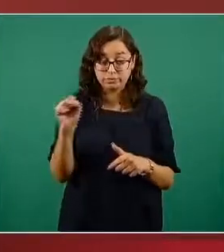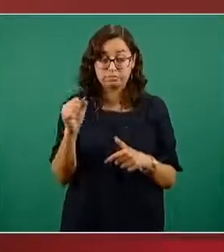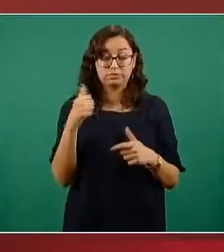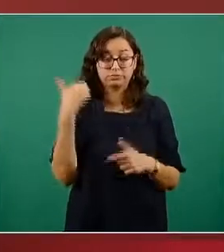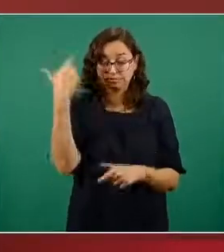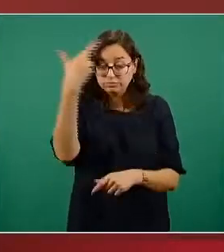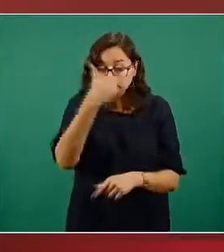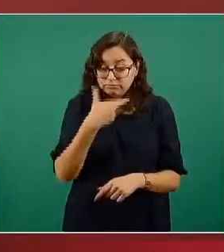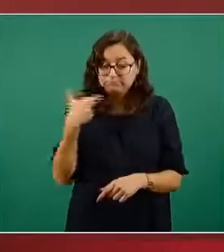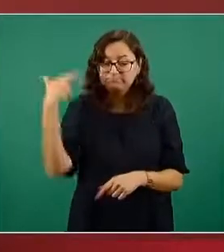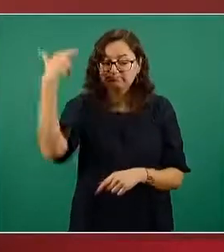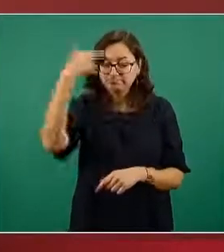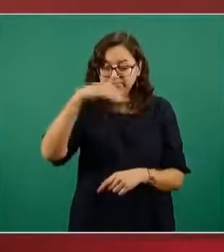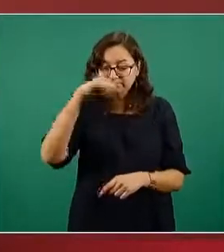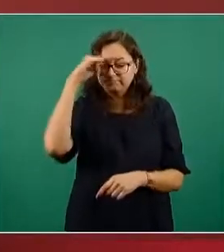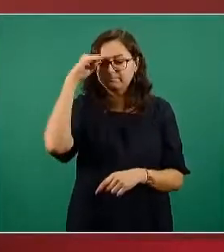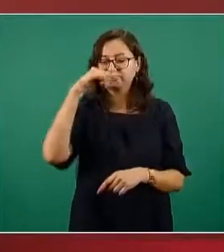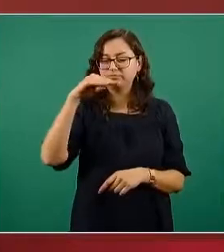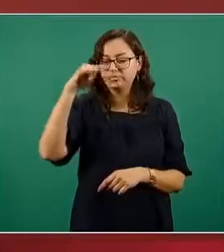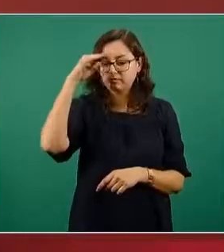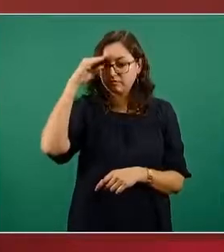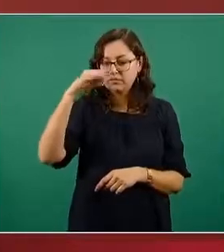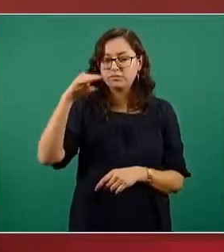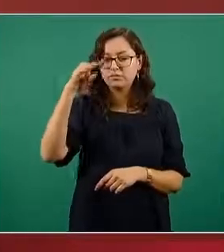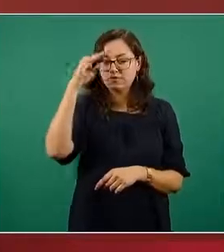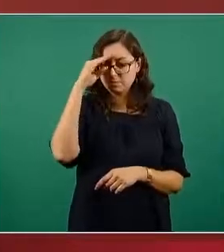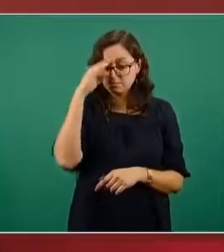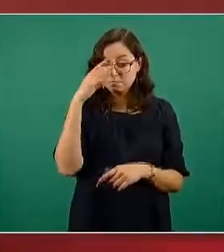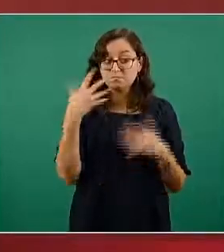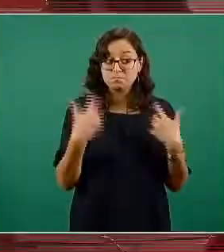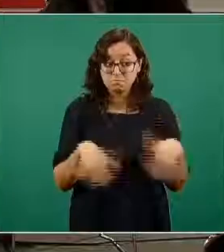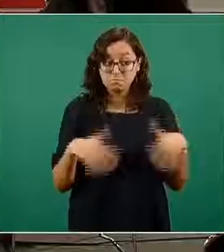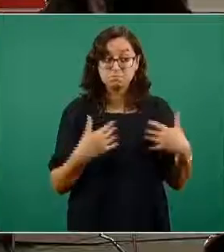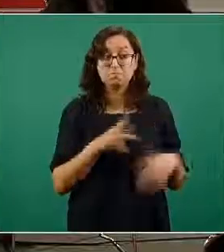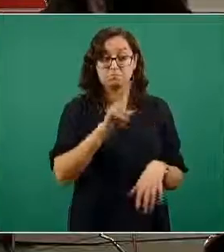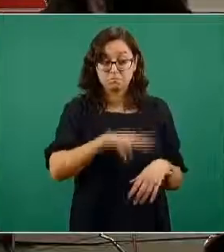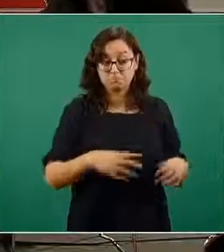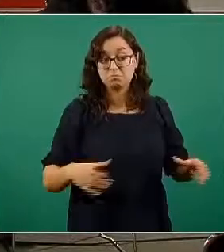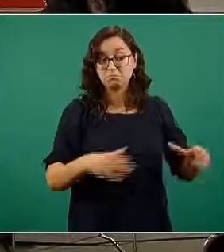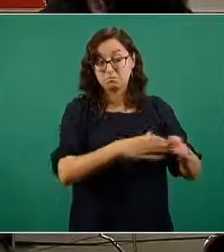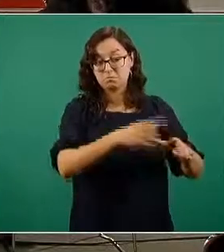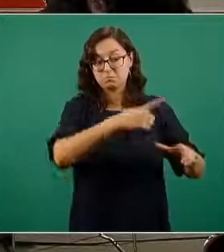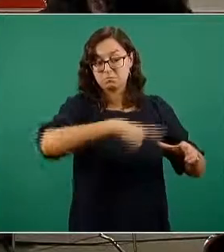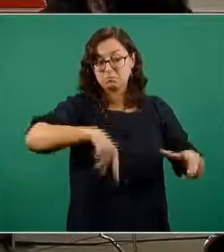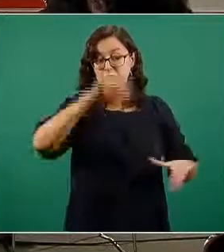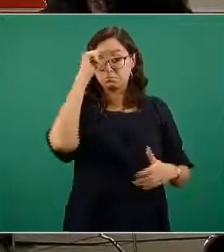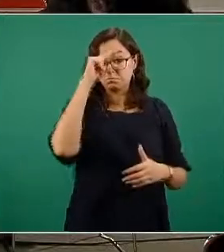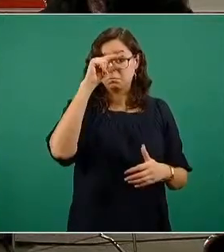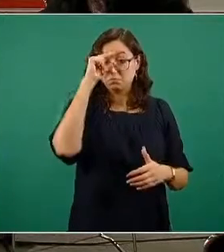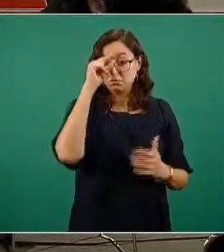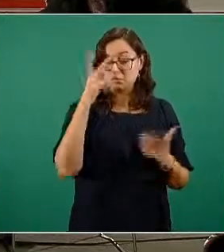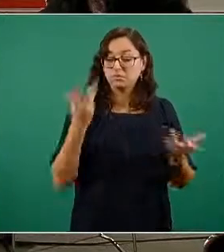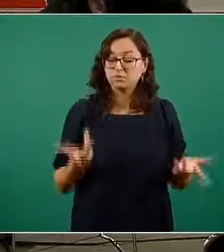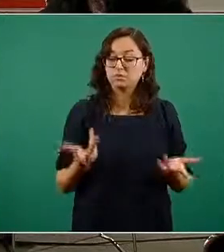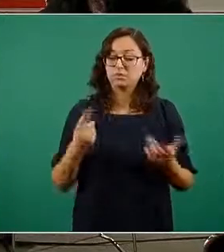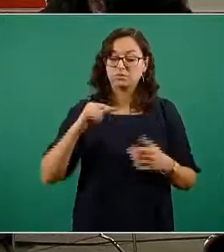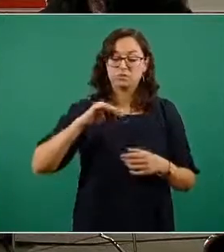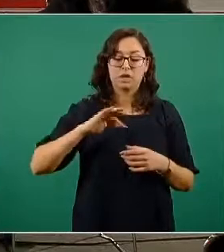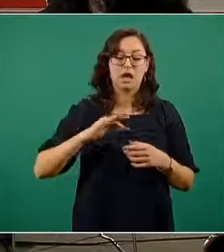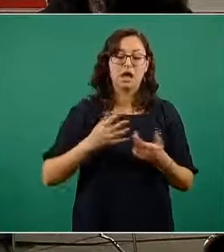detalle y con gran sabiduría cuáles habían sido las características de la respuesta